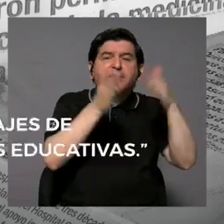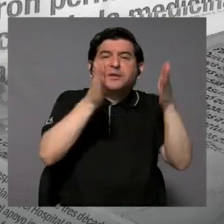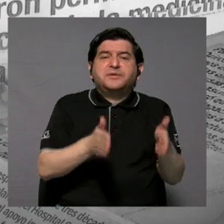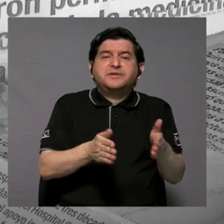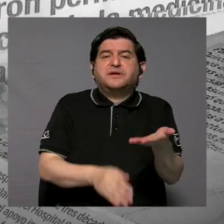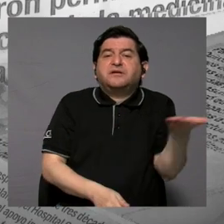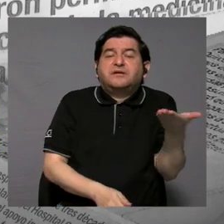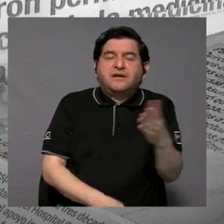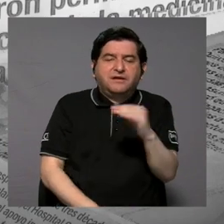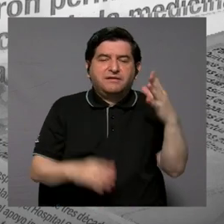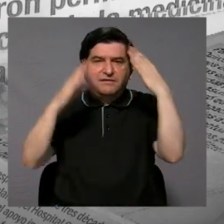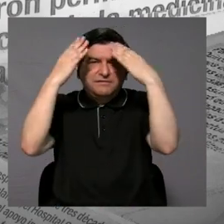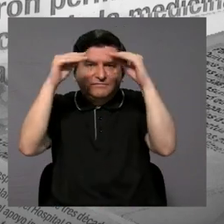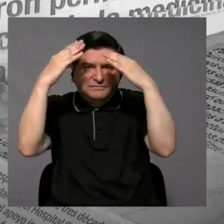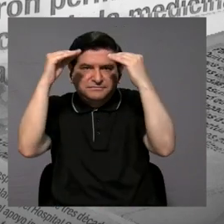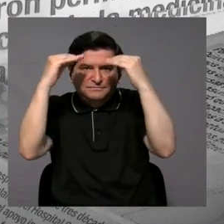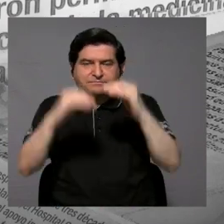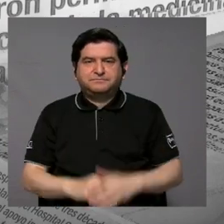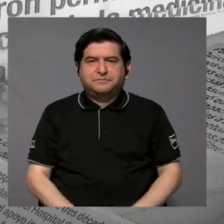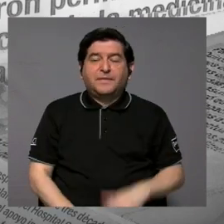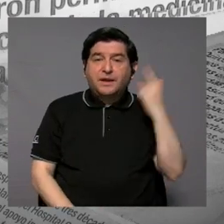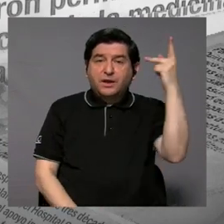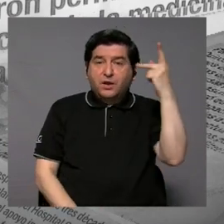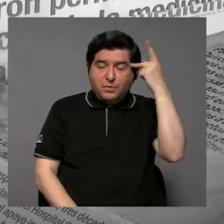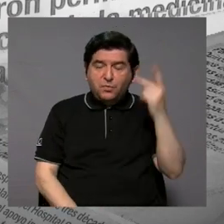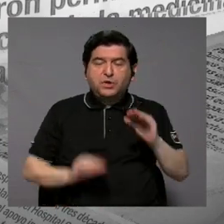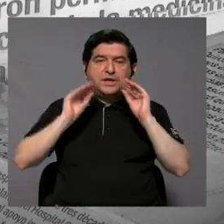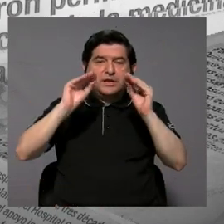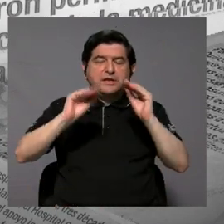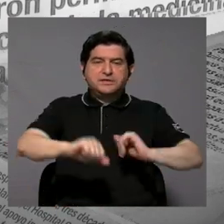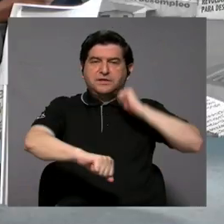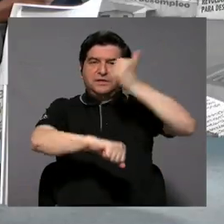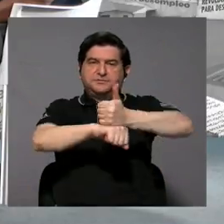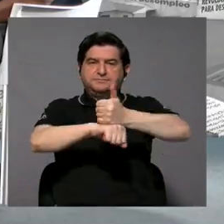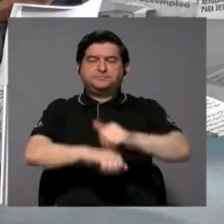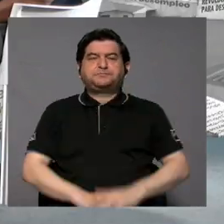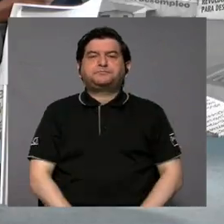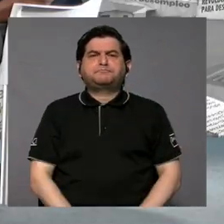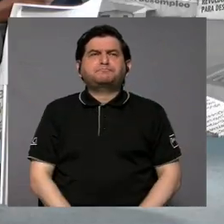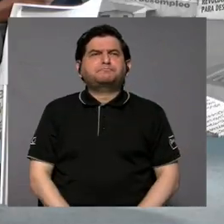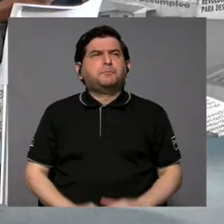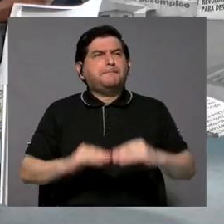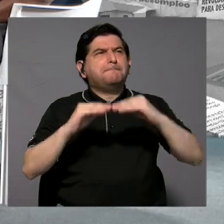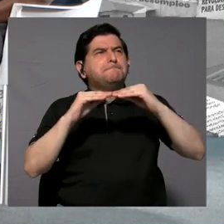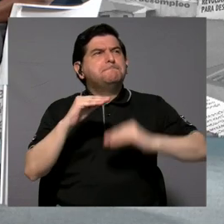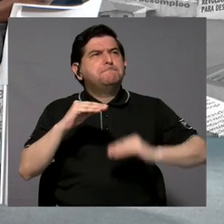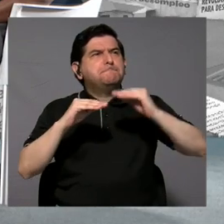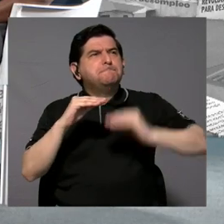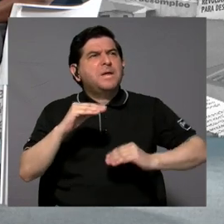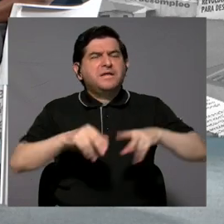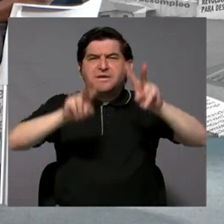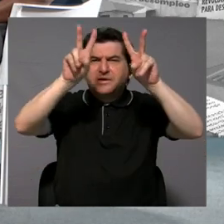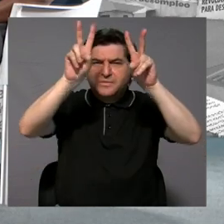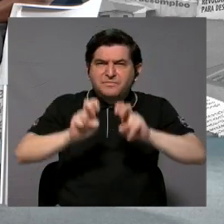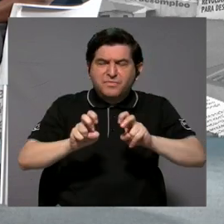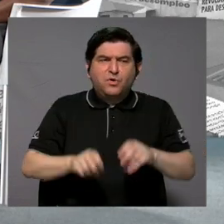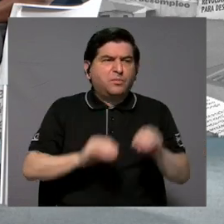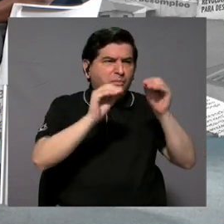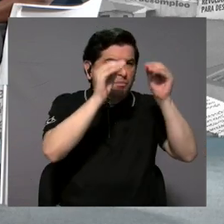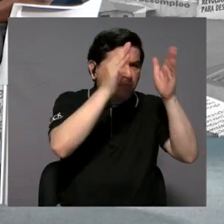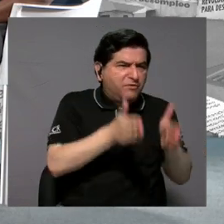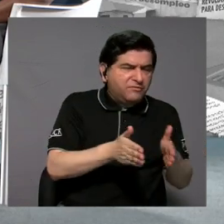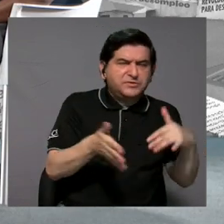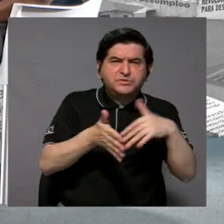estudiantes y también información para generar políticas educativas. ¿Qué es lo mínimo que debe tener una prueba para que